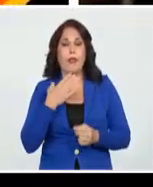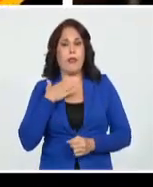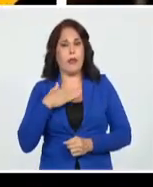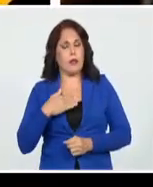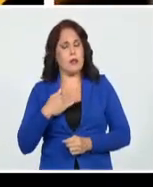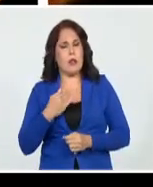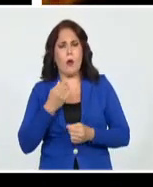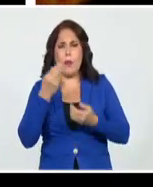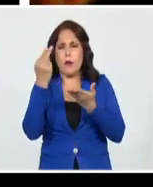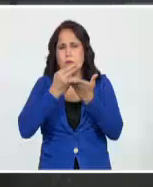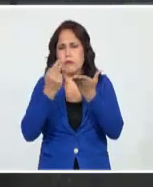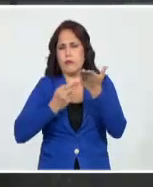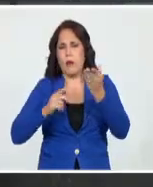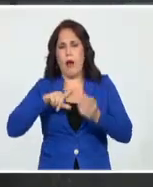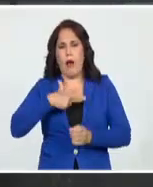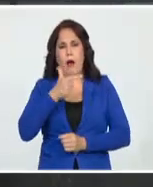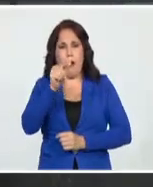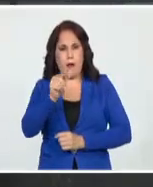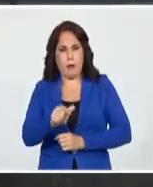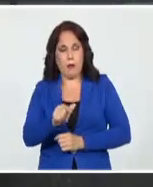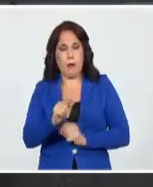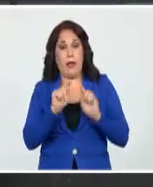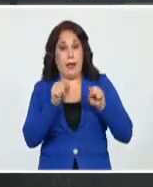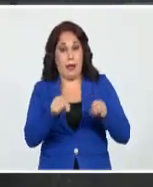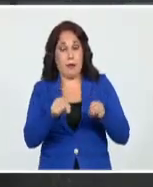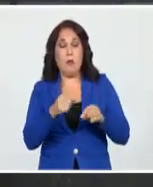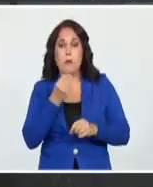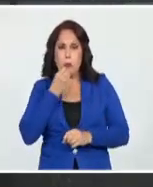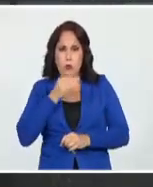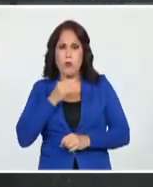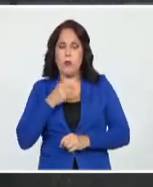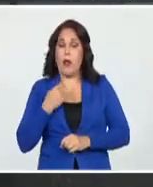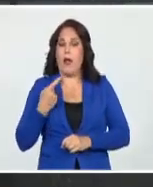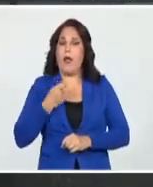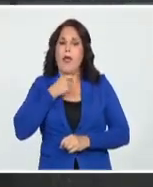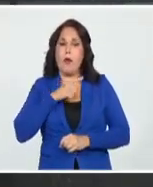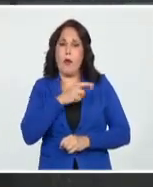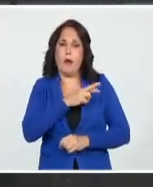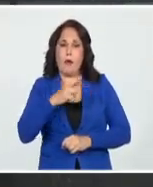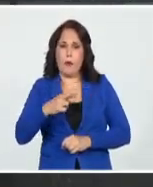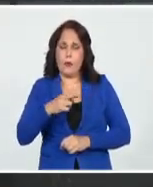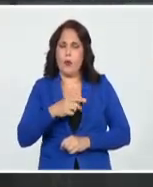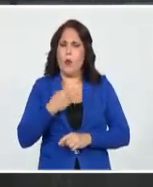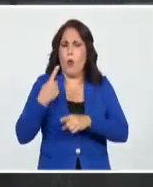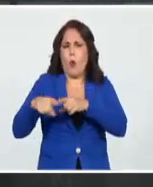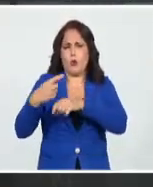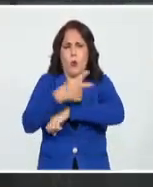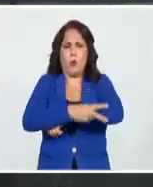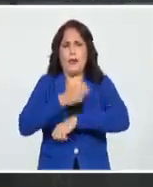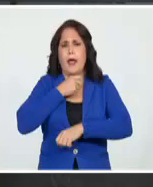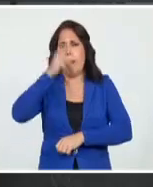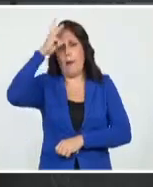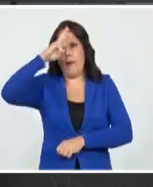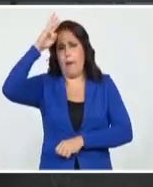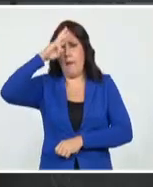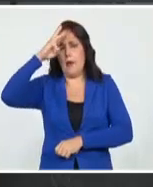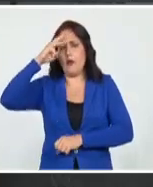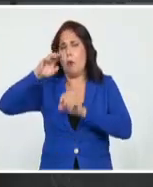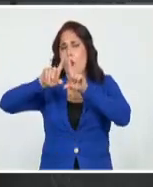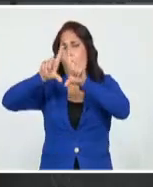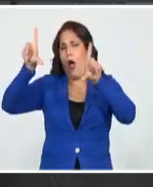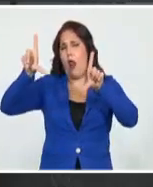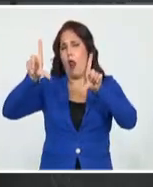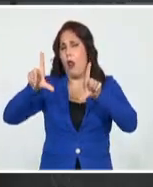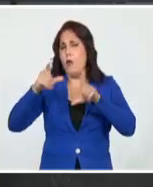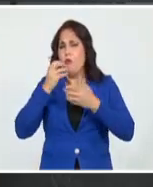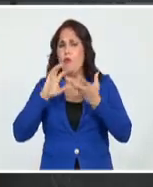talento de sus artistas. Esa fue la posibilidad, es decir, que encontró la revolución no como otros países, por ejemplo México, que el mural fue su